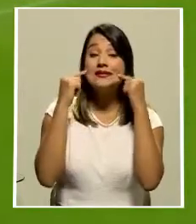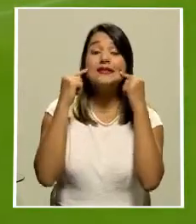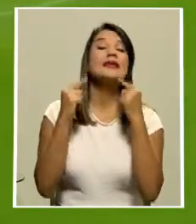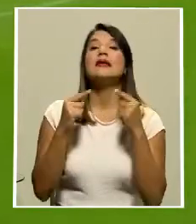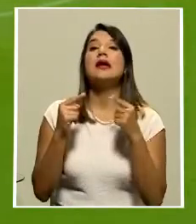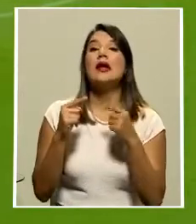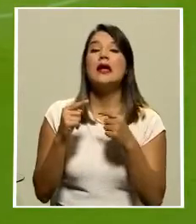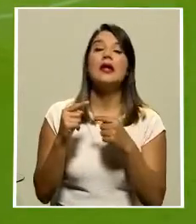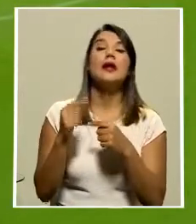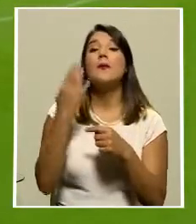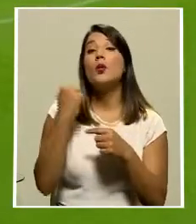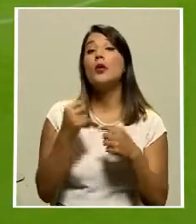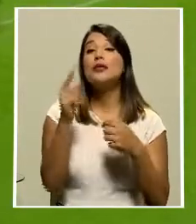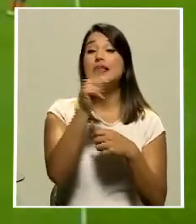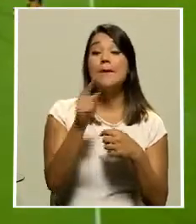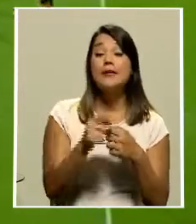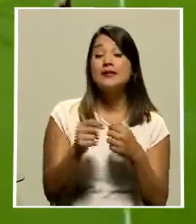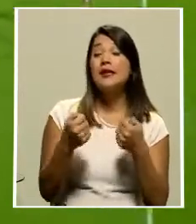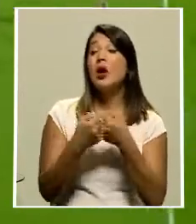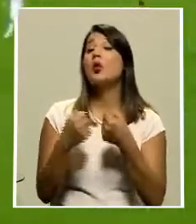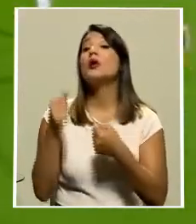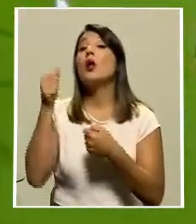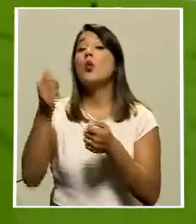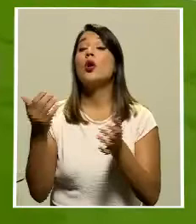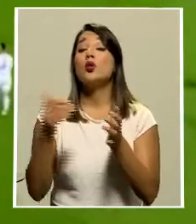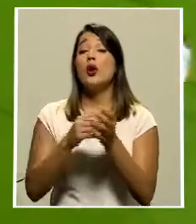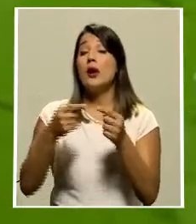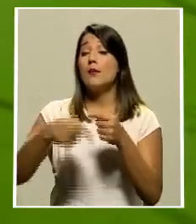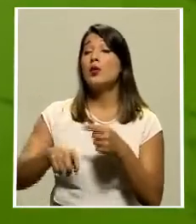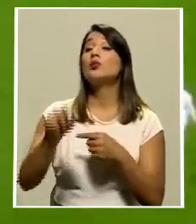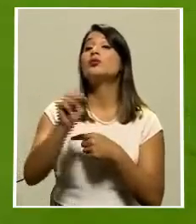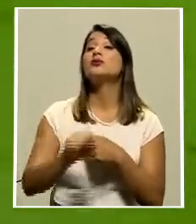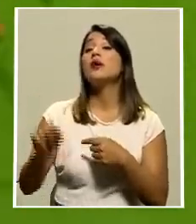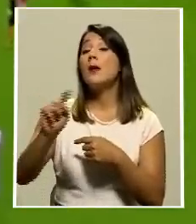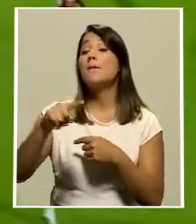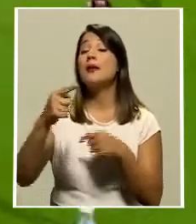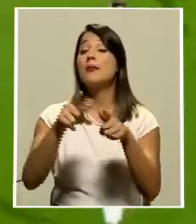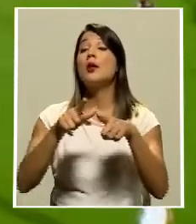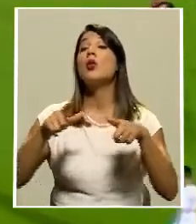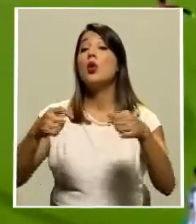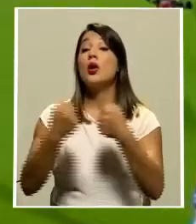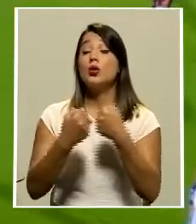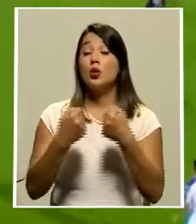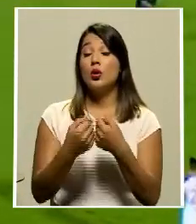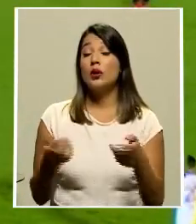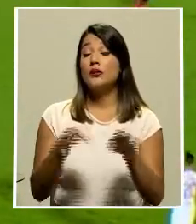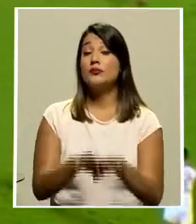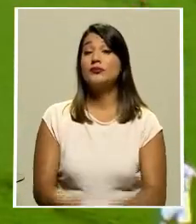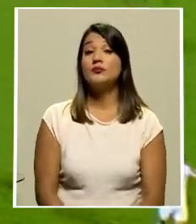morados se volverán a enfrentar esta vez en un partido que podría definir el primer lugar del torneo de clausura.